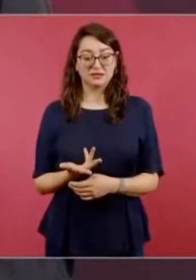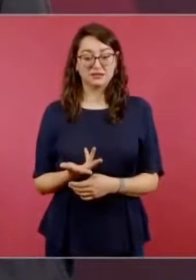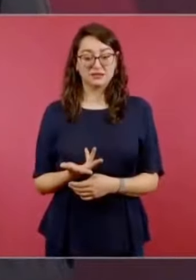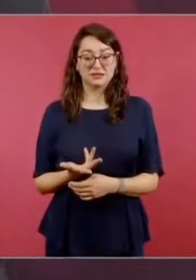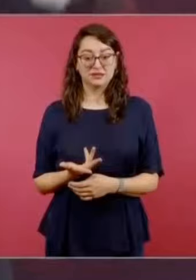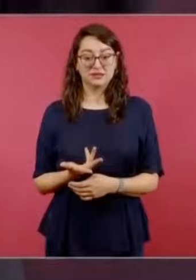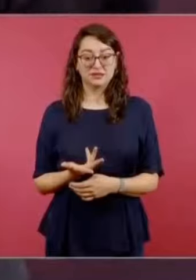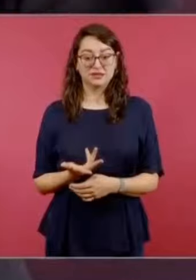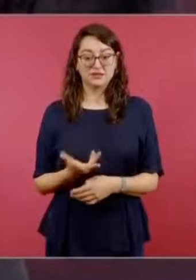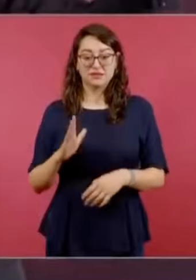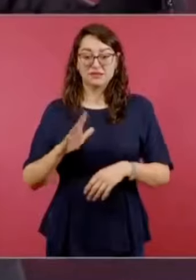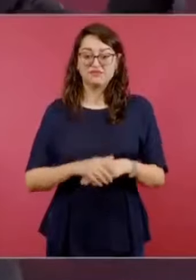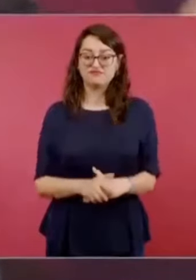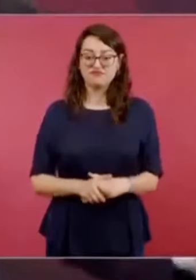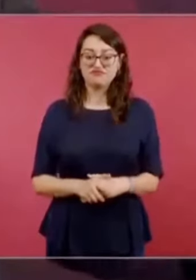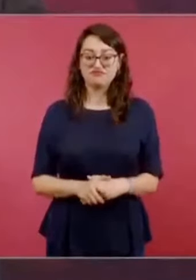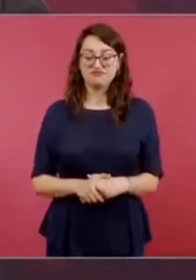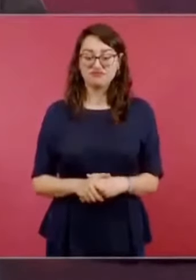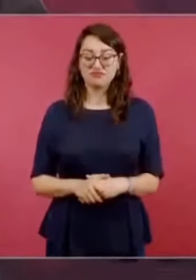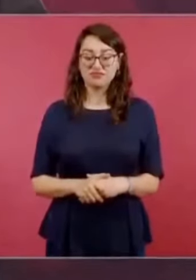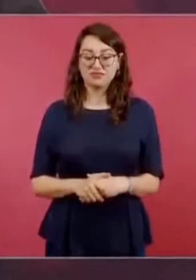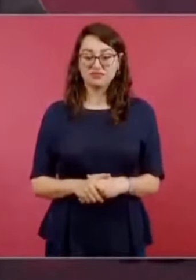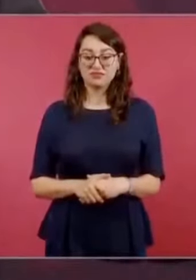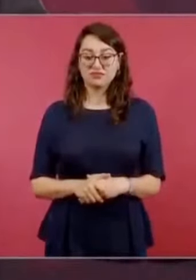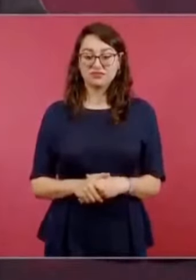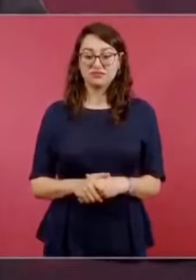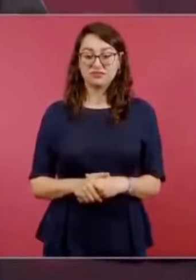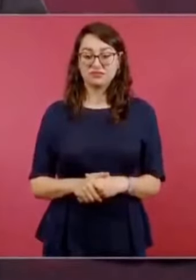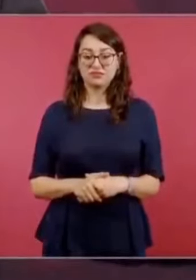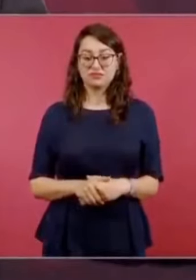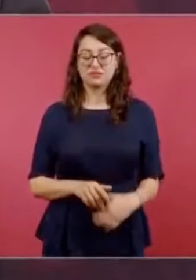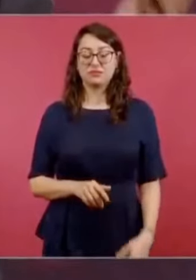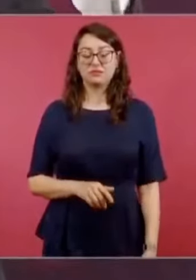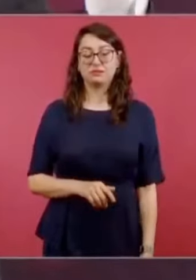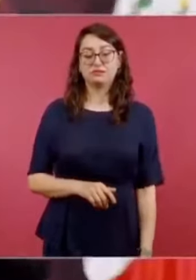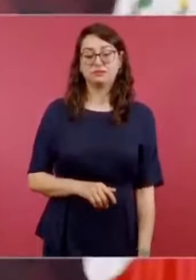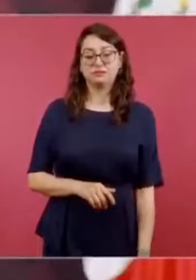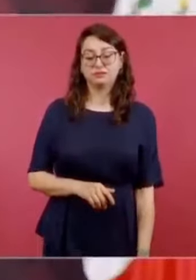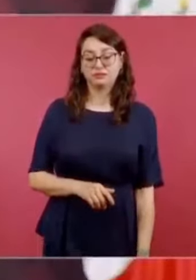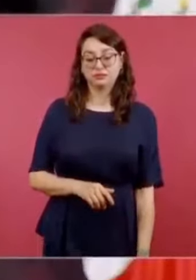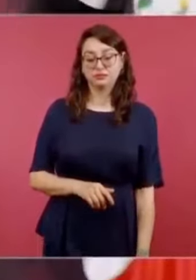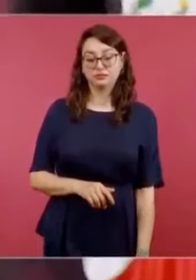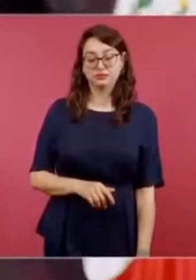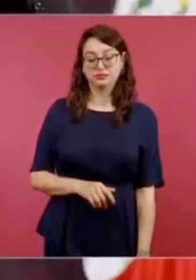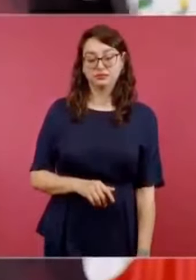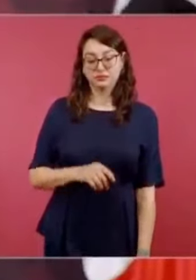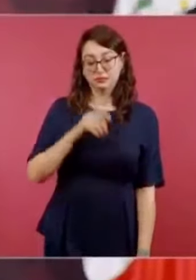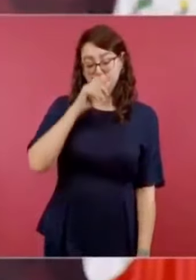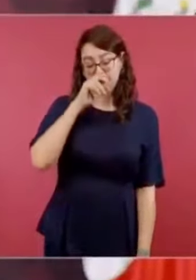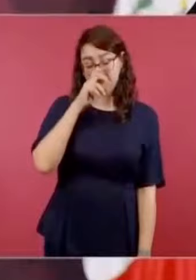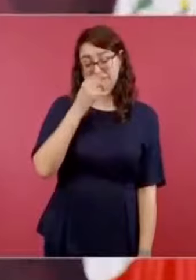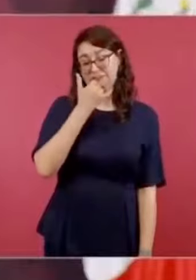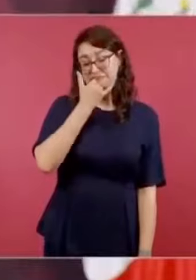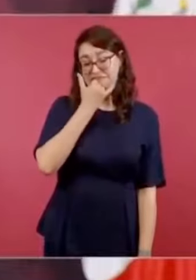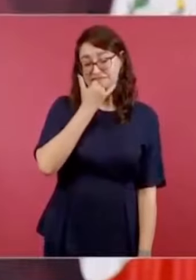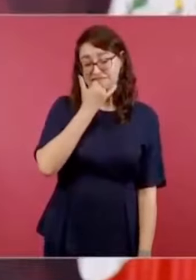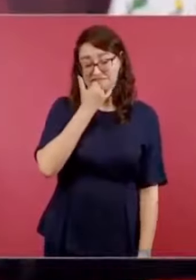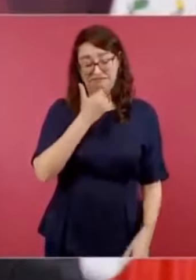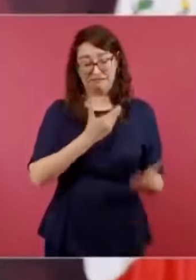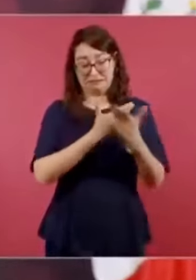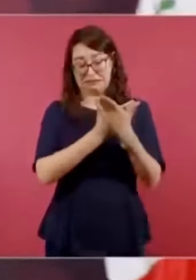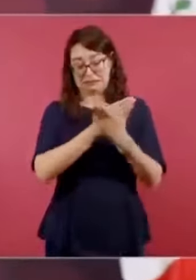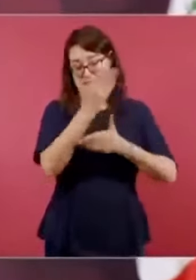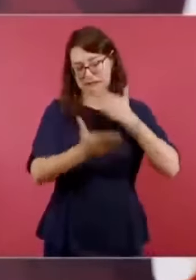¿A qué me puede, con todo respeto, enseñar cómo voy yo a seguir los pasos